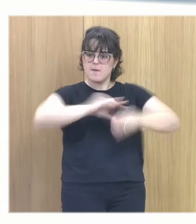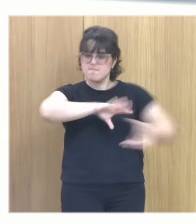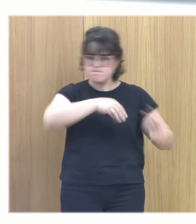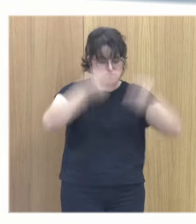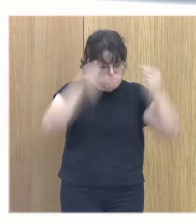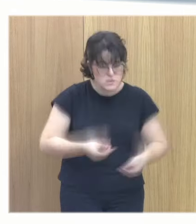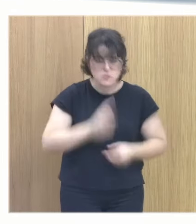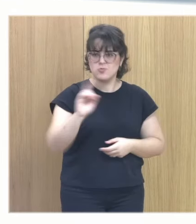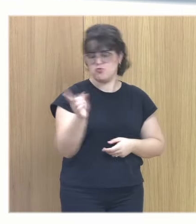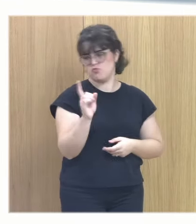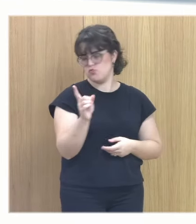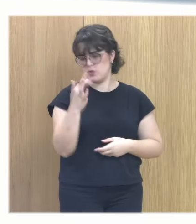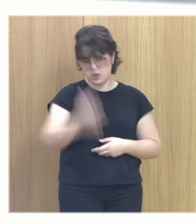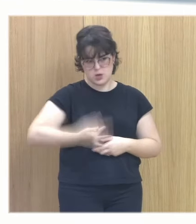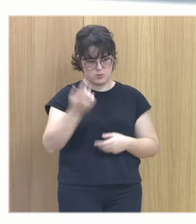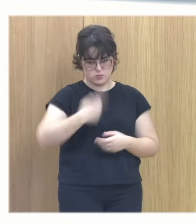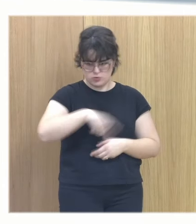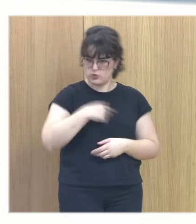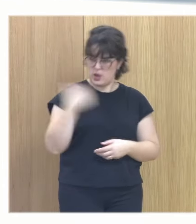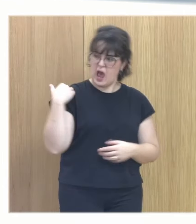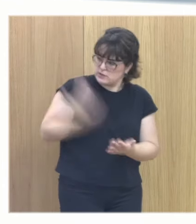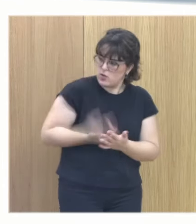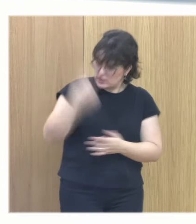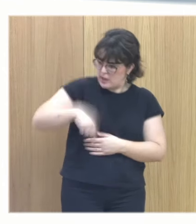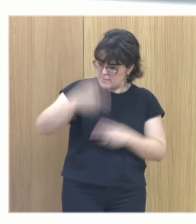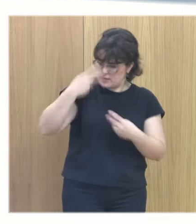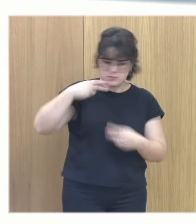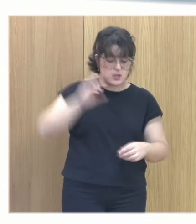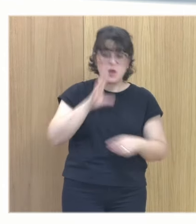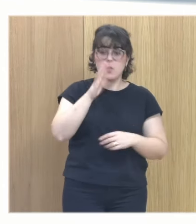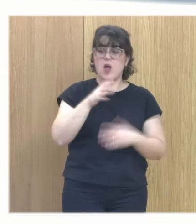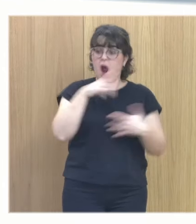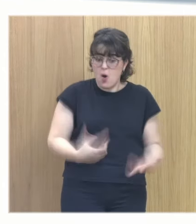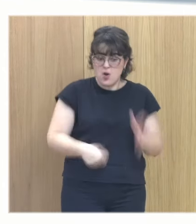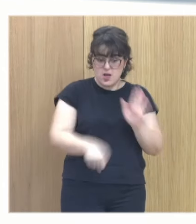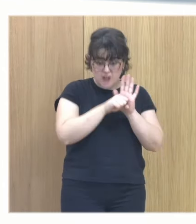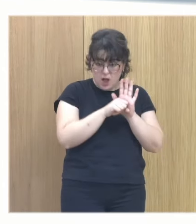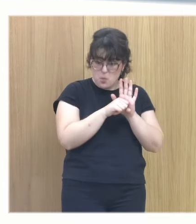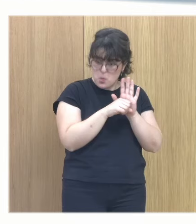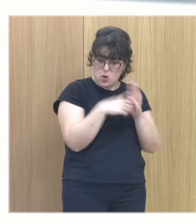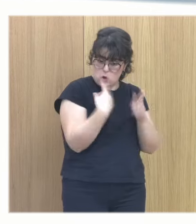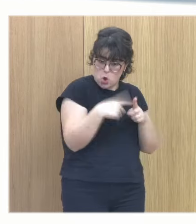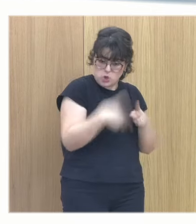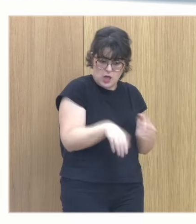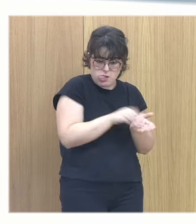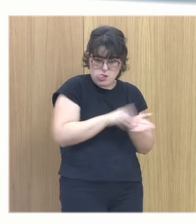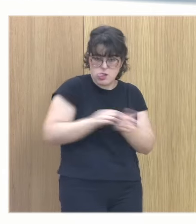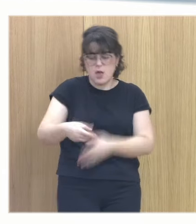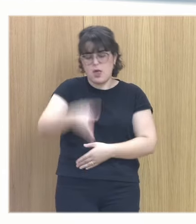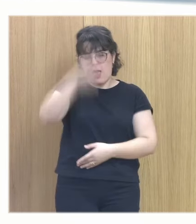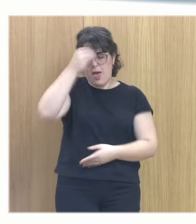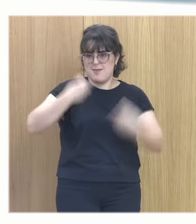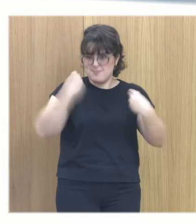actualizados técnicamente con todo lo que sabemos porque hay un montón de cosas de trauma que sabemos hoy en día que hace 10 años no sabíamos no estoy hablando de hace